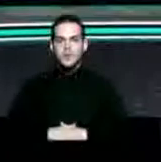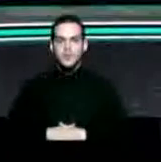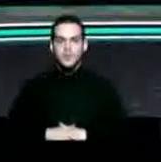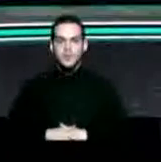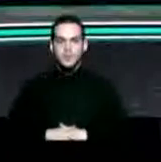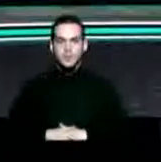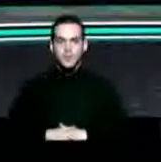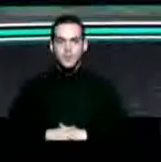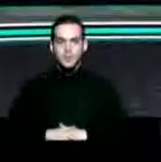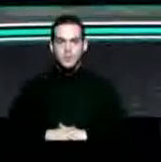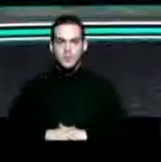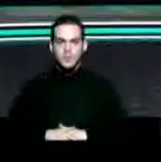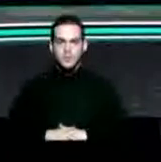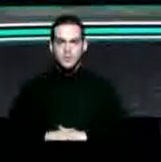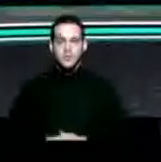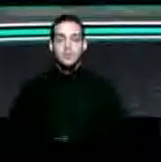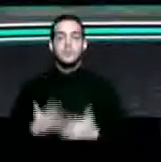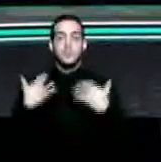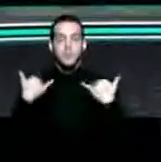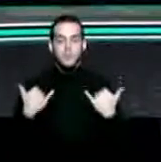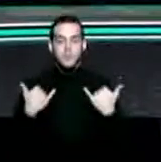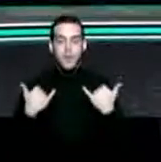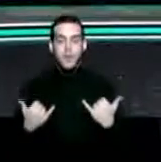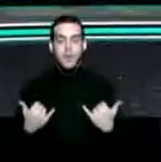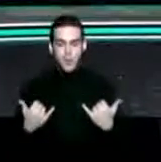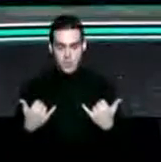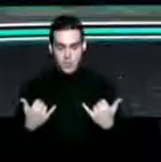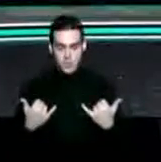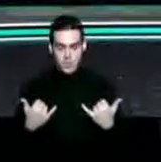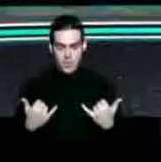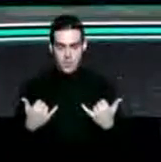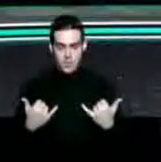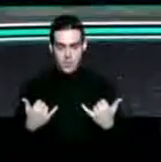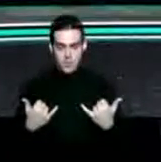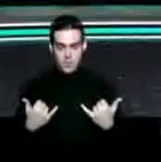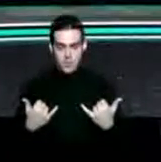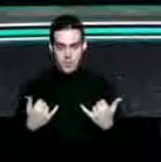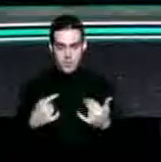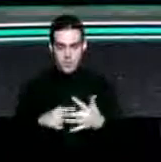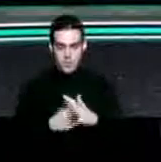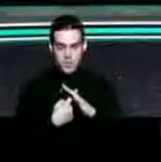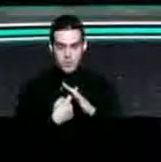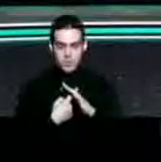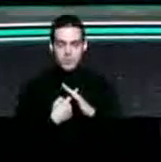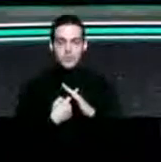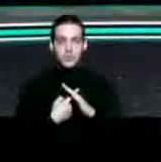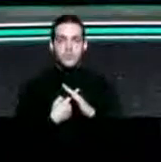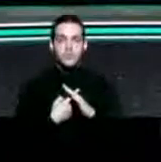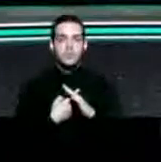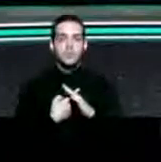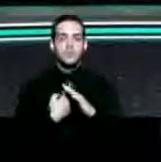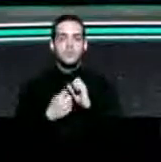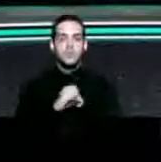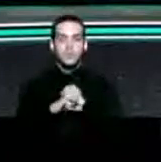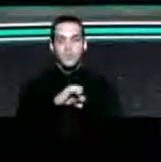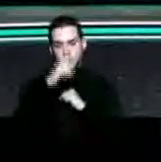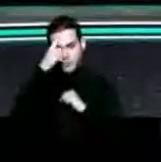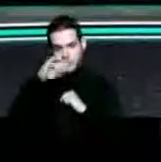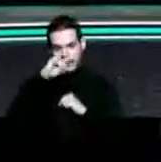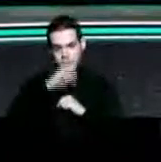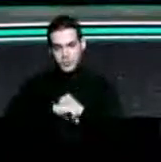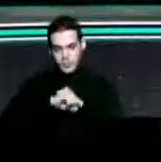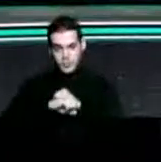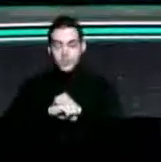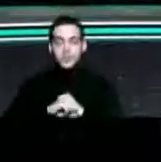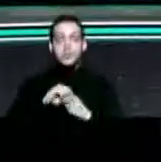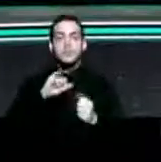Cambiando de tema, hoy se lanzó una campaña de medios para la prevención de maltrato infantil. La misma se titula Habla por Ellos y es